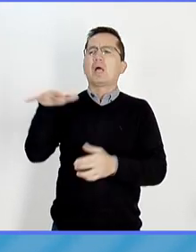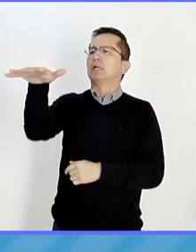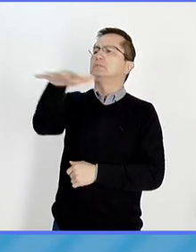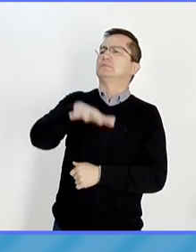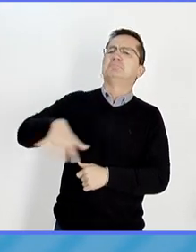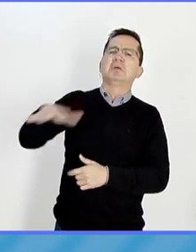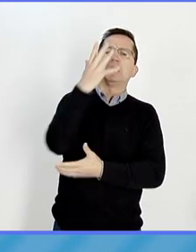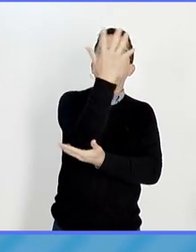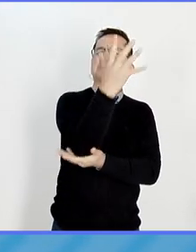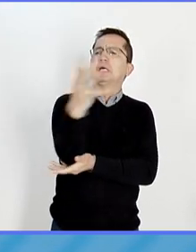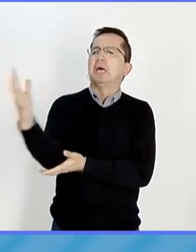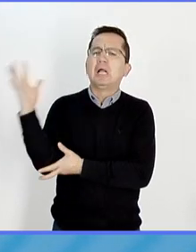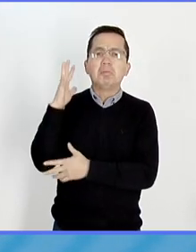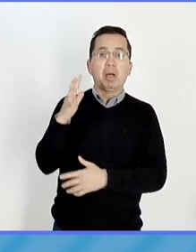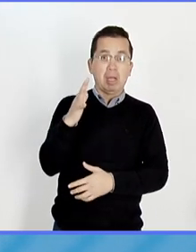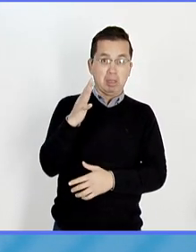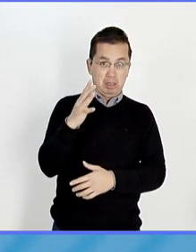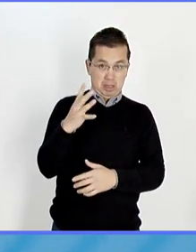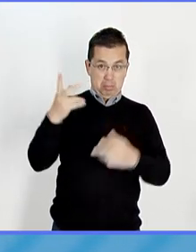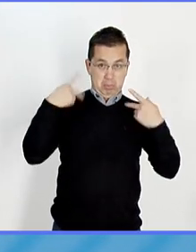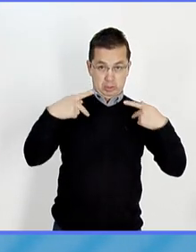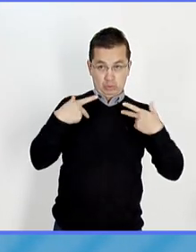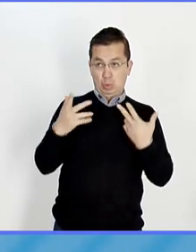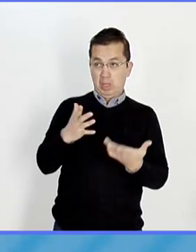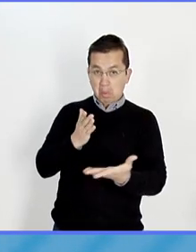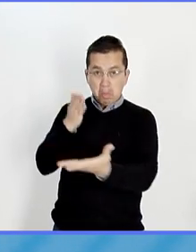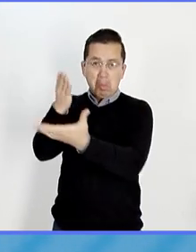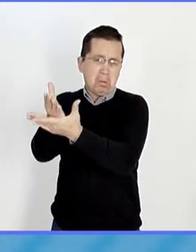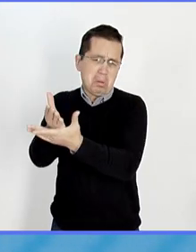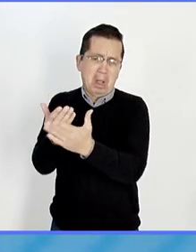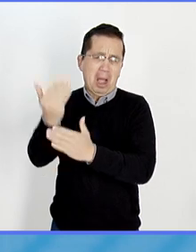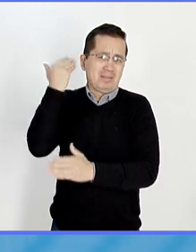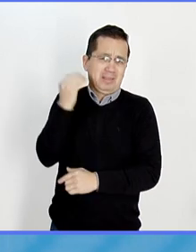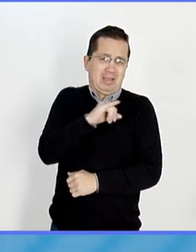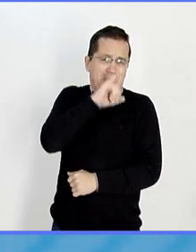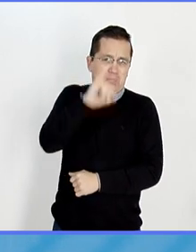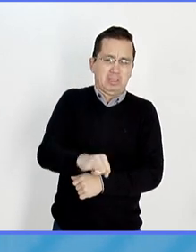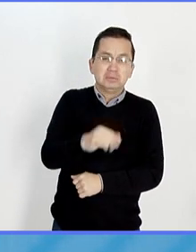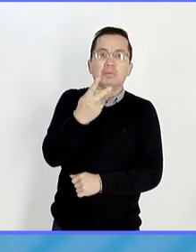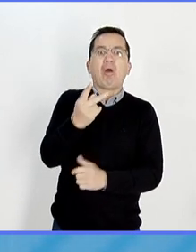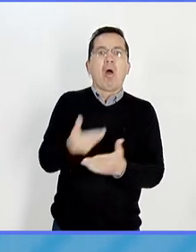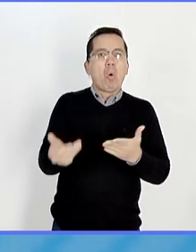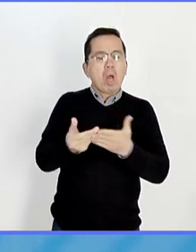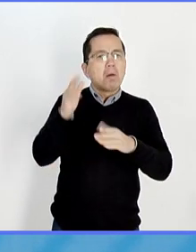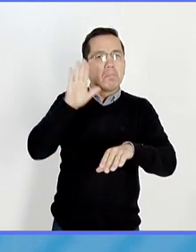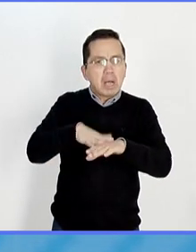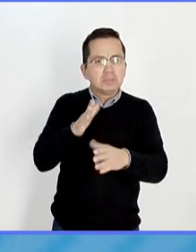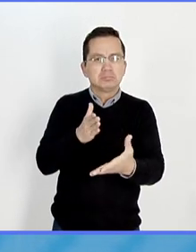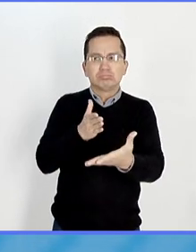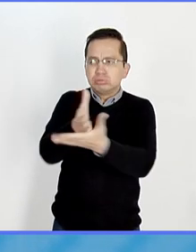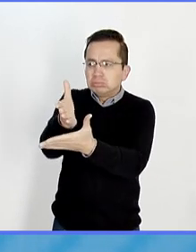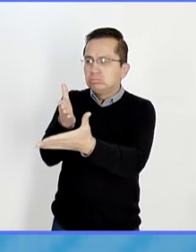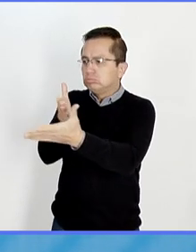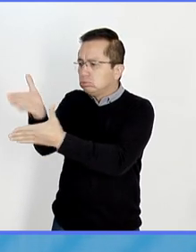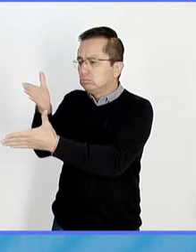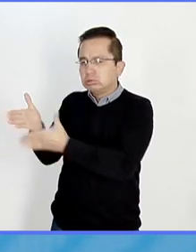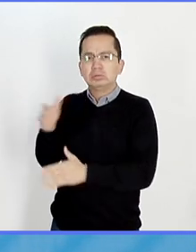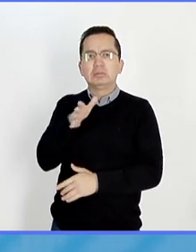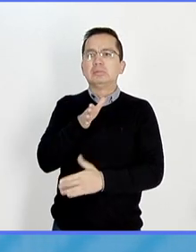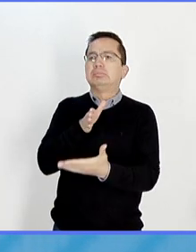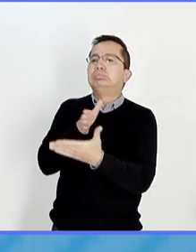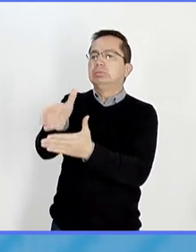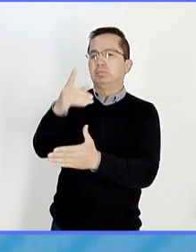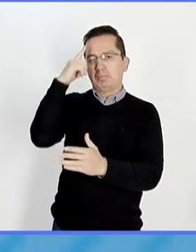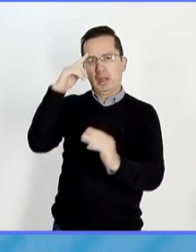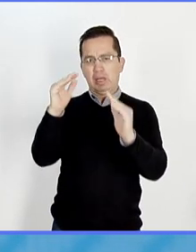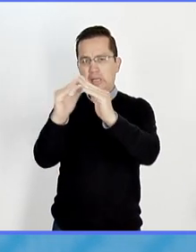selvas, a bosques, en busca de sitios de vivienda o de cultivo y nos estamos acercando